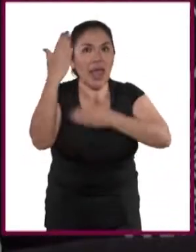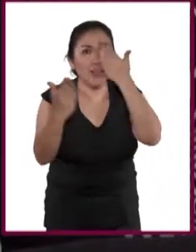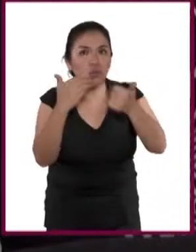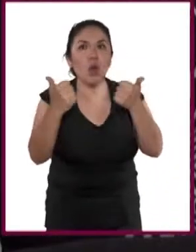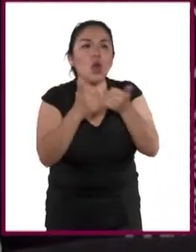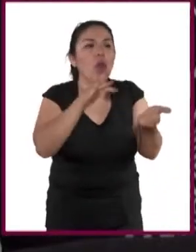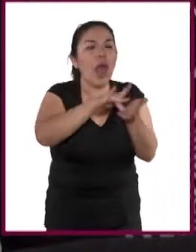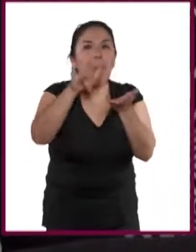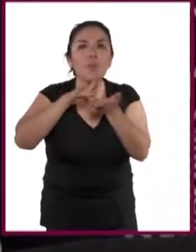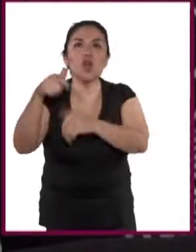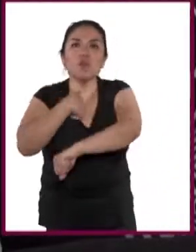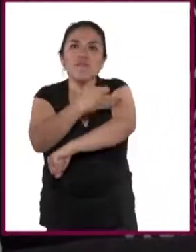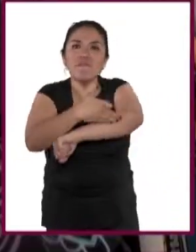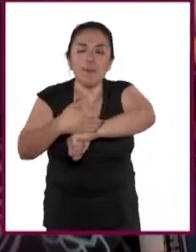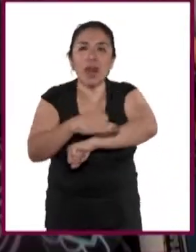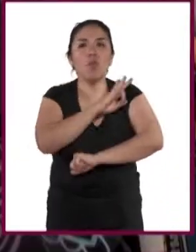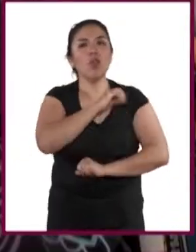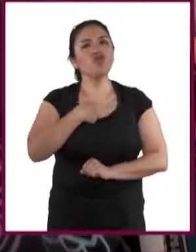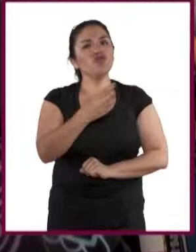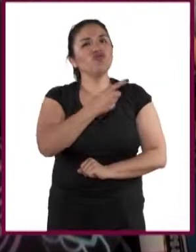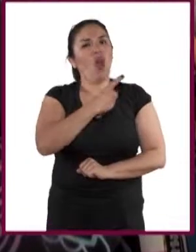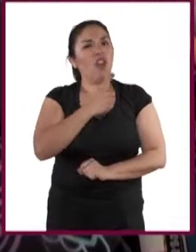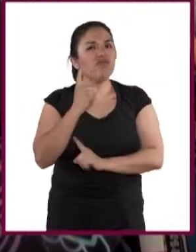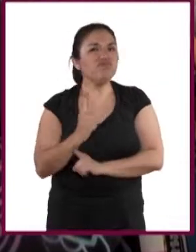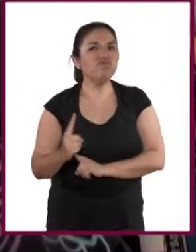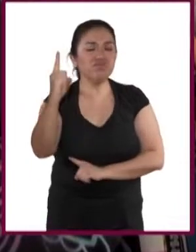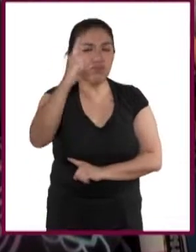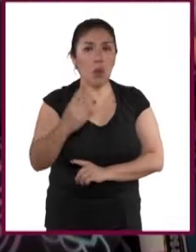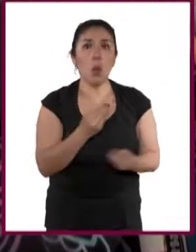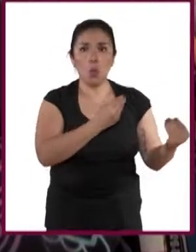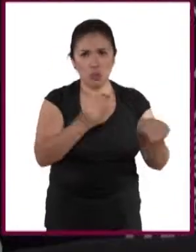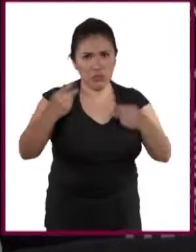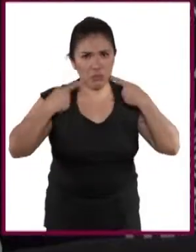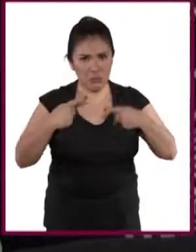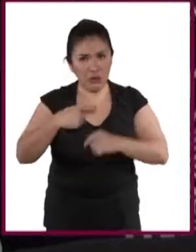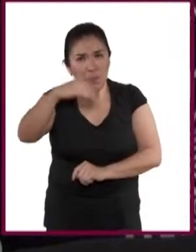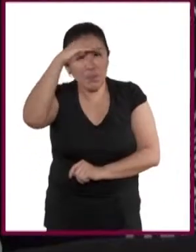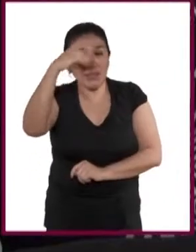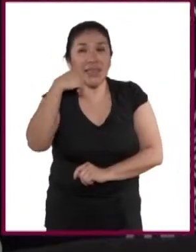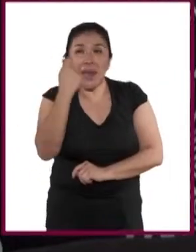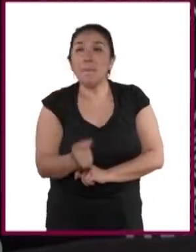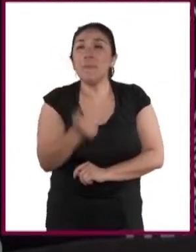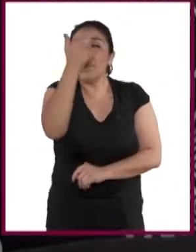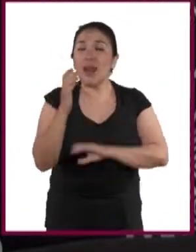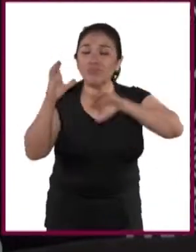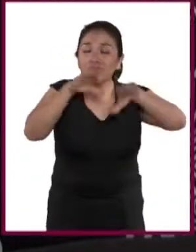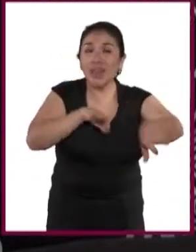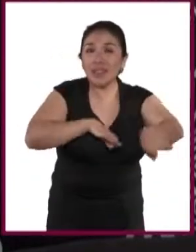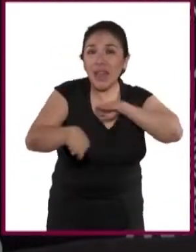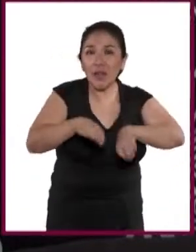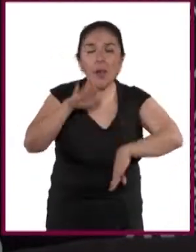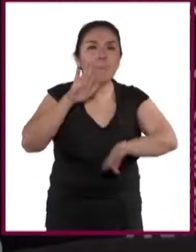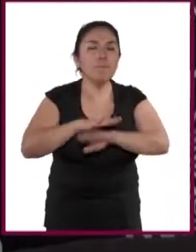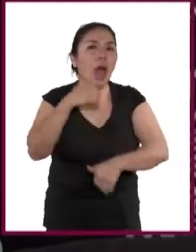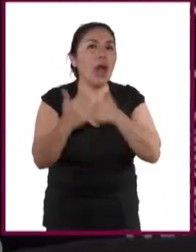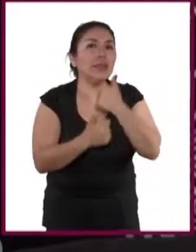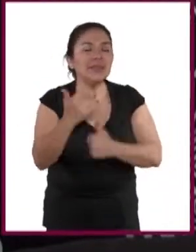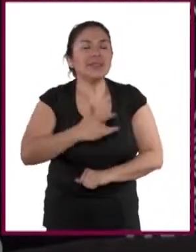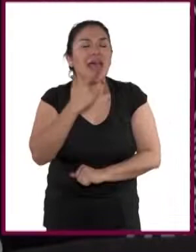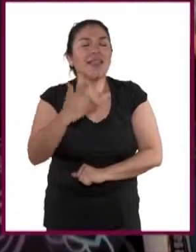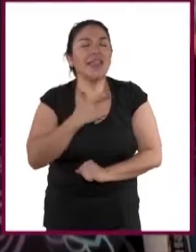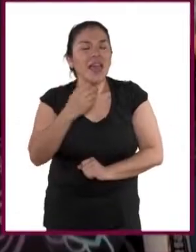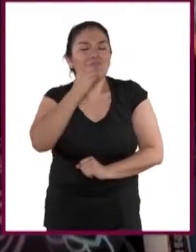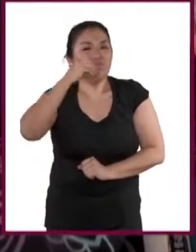apoyar a nuestras familias, de independizarnos. Para muchas personas conseguir ese primer empleo es toda una satisfacción